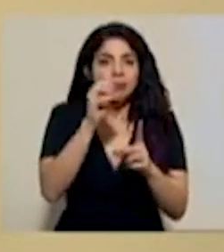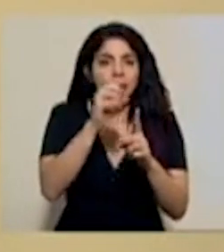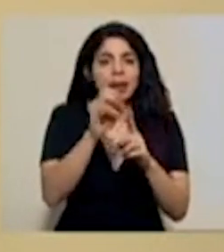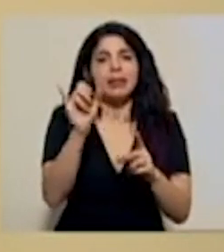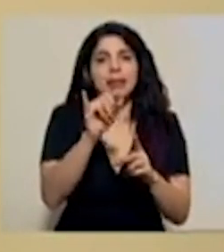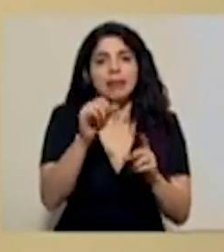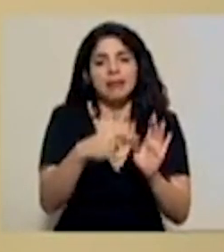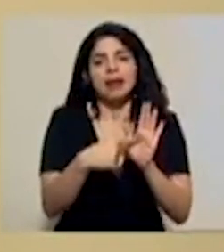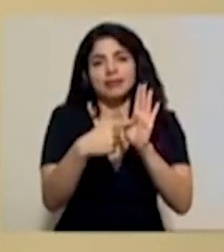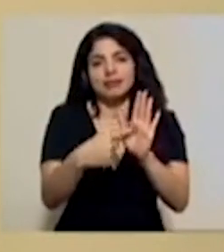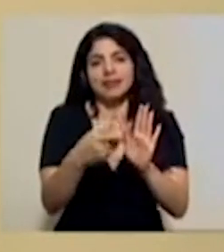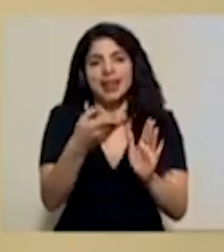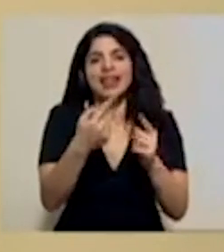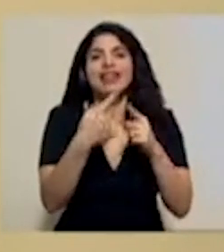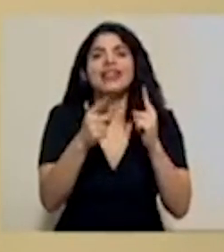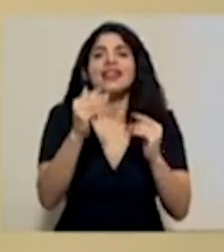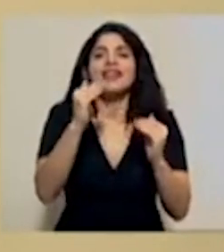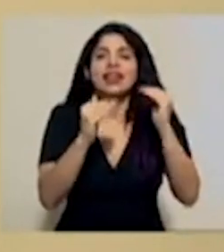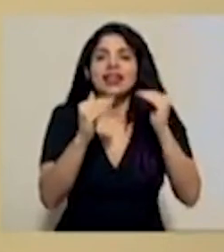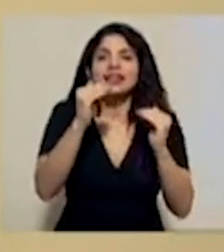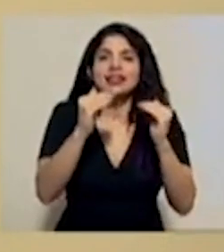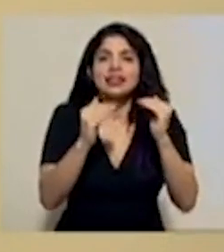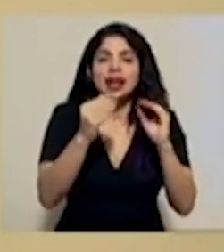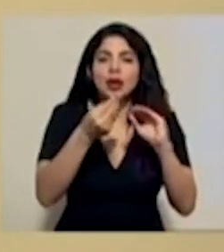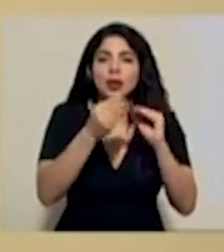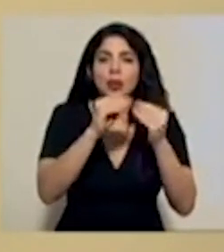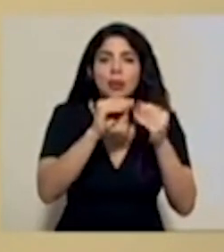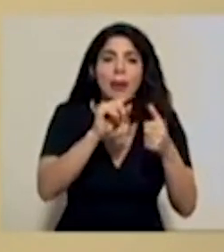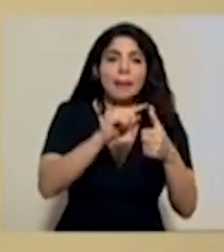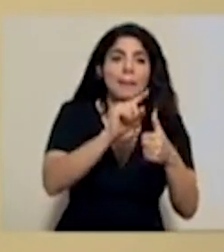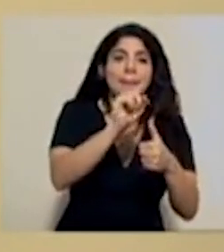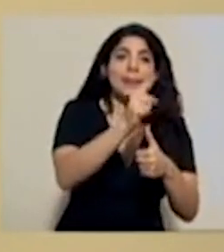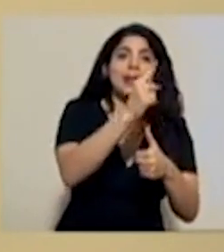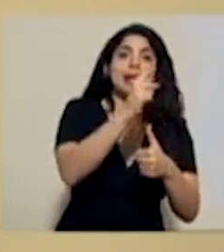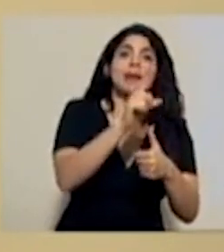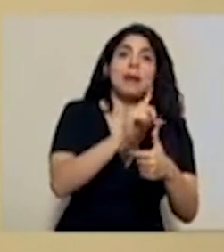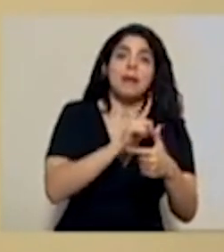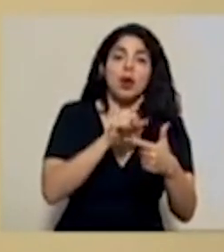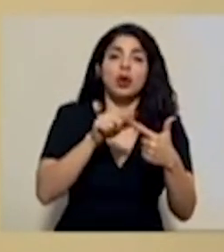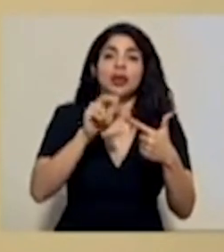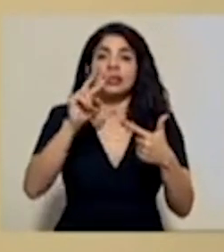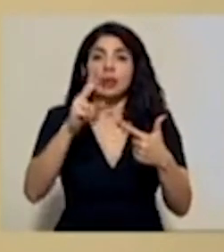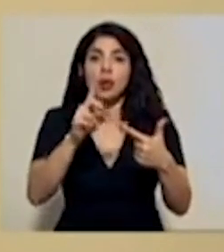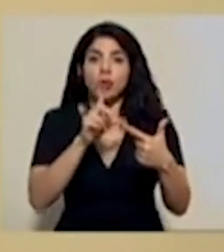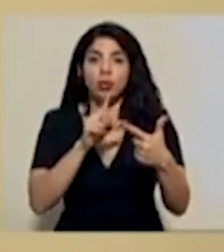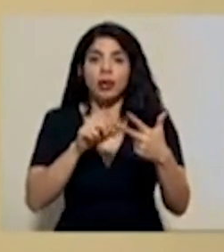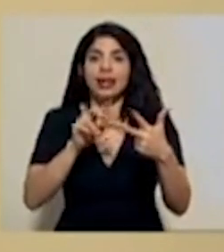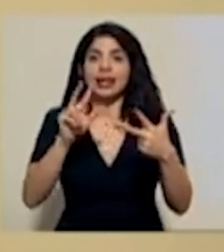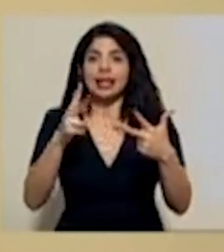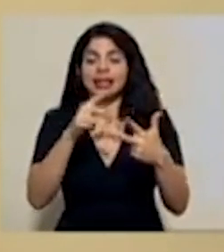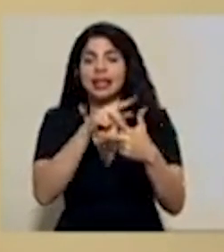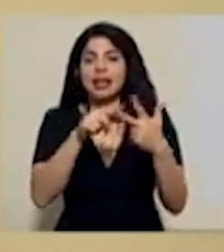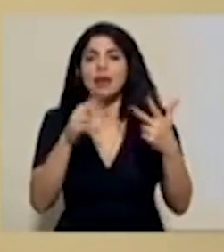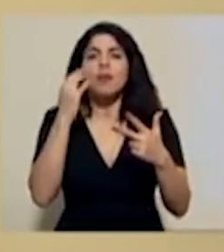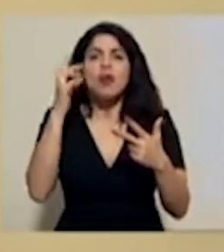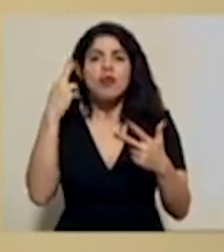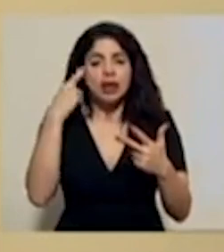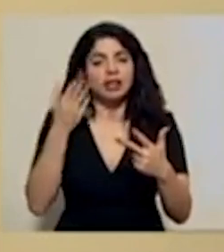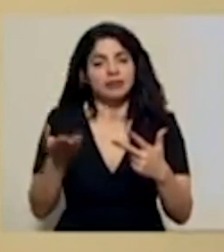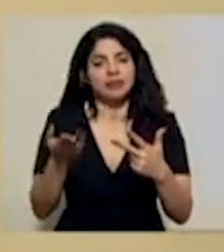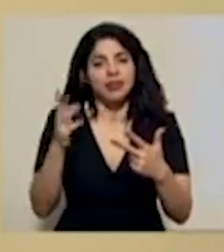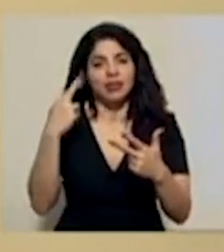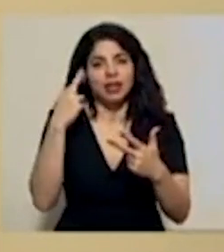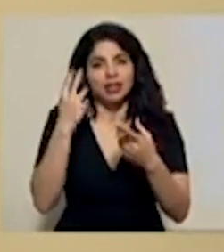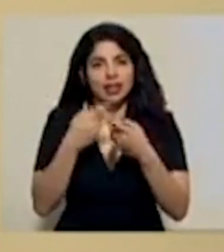reflejándose en esta diferencia que se manifiesta entre el primer bono, el segundo y el tercero. Pero insisto, a este momento es realmente